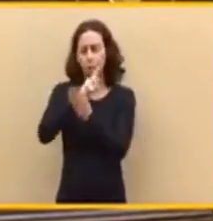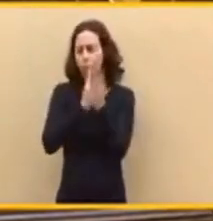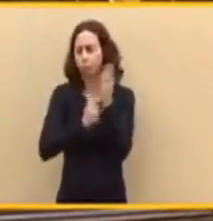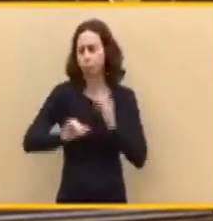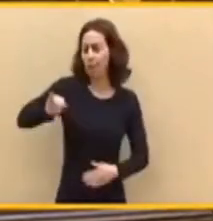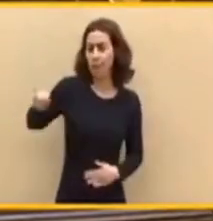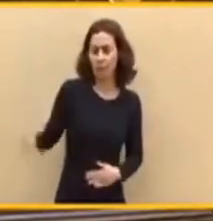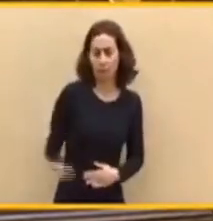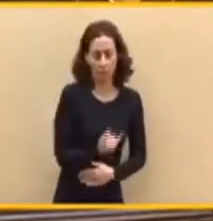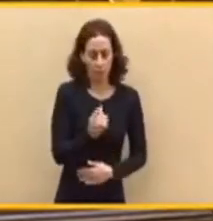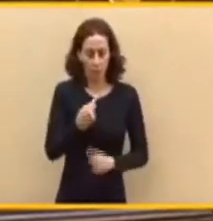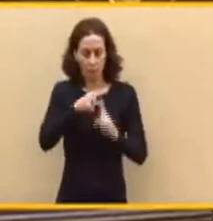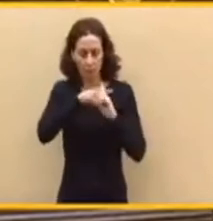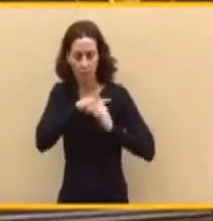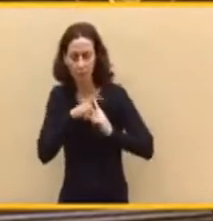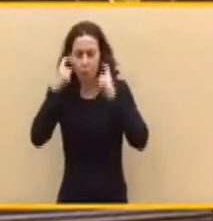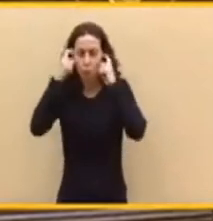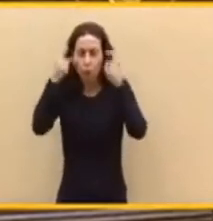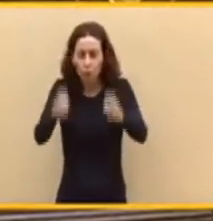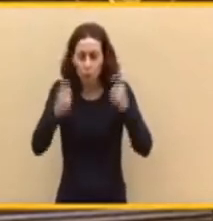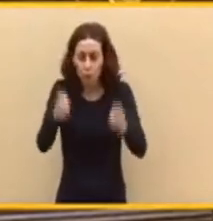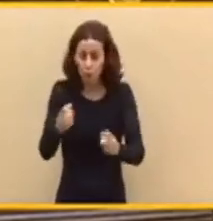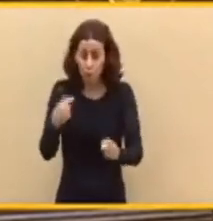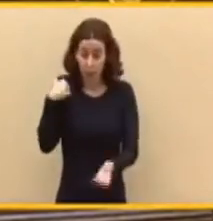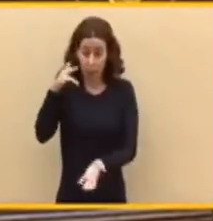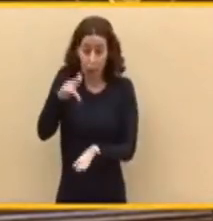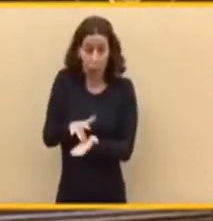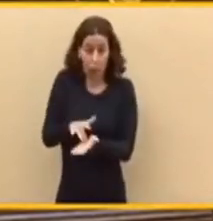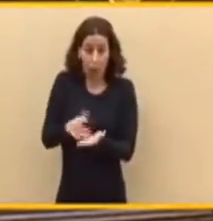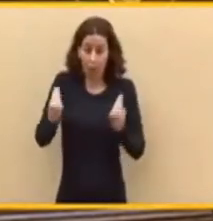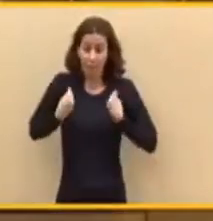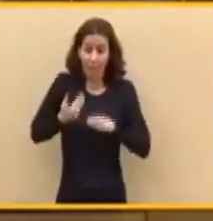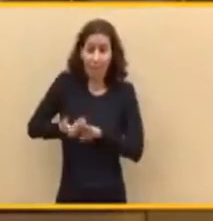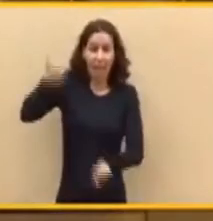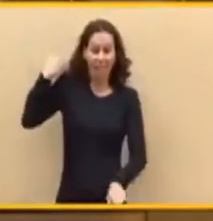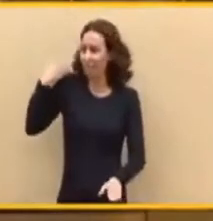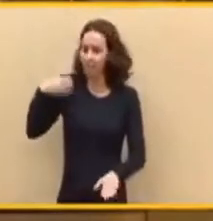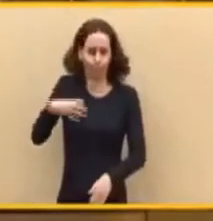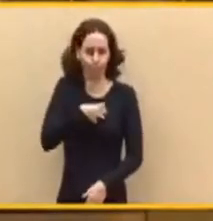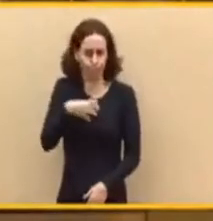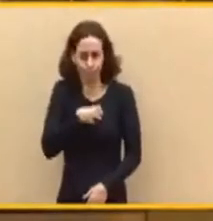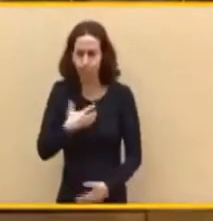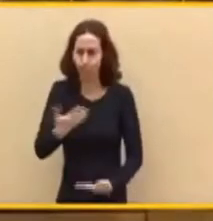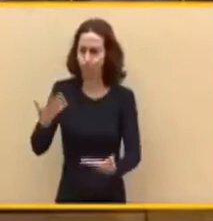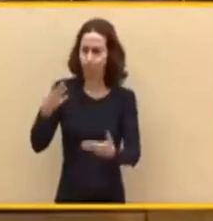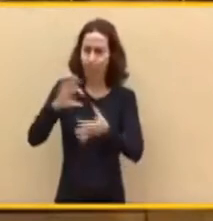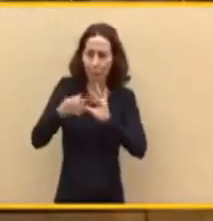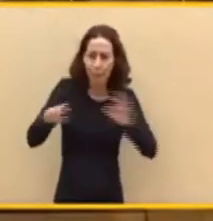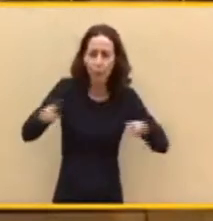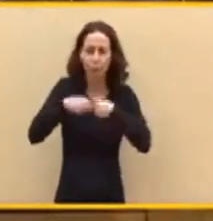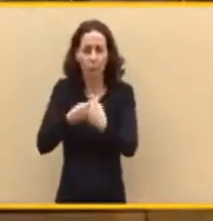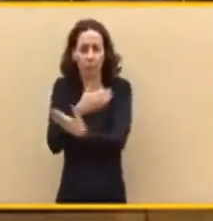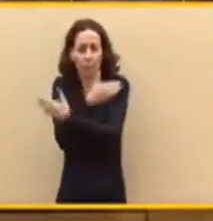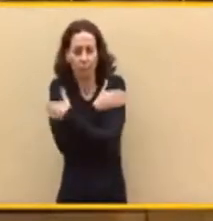de no poder hacer lo que hacía antes, abrazar a los nuestros, a nuestros familiares y amigos. Pero no es el momento de relajar medidas,